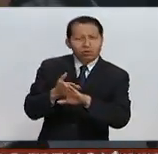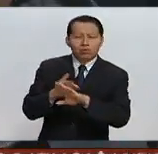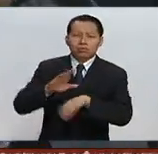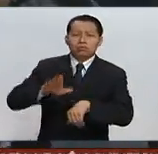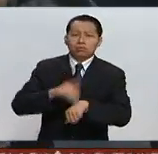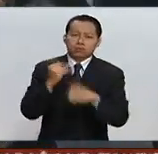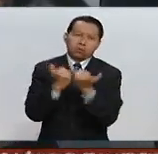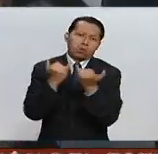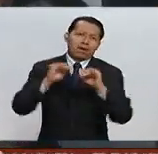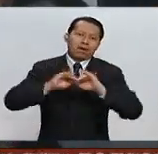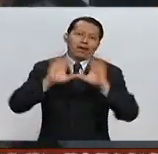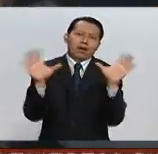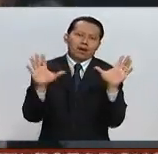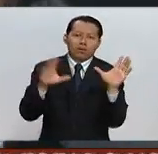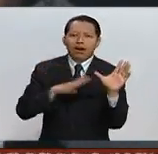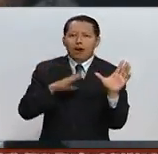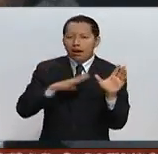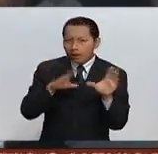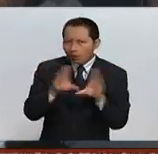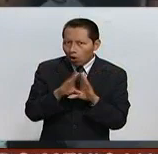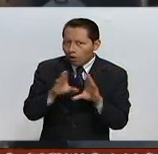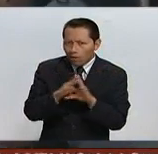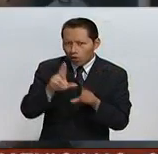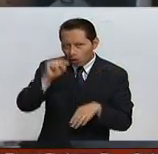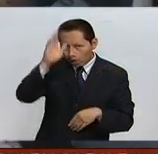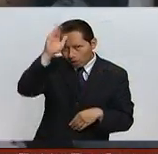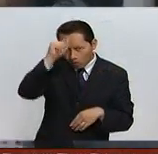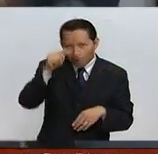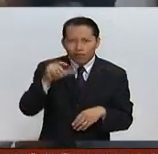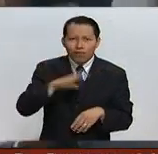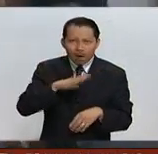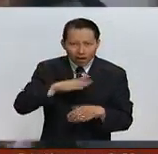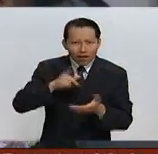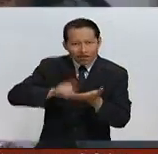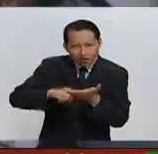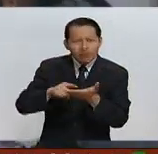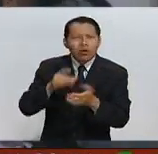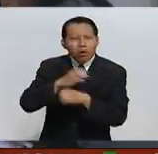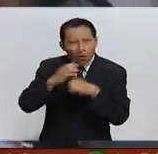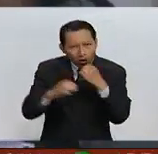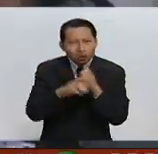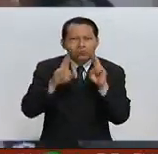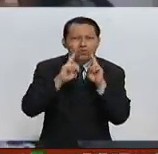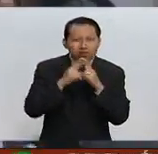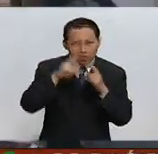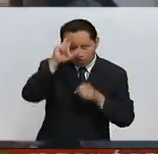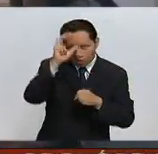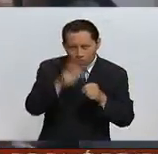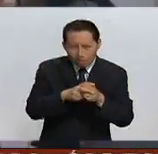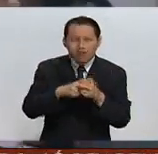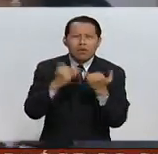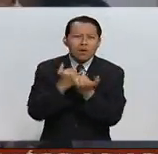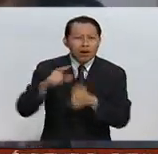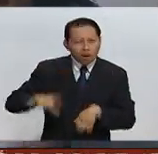por supuesto hay un desdén sobre la manera en que se manejan las cosas de la Unión Europea, la burocracia de la Unión Europea que